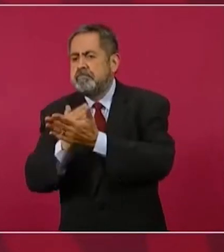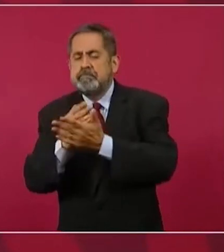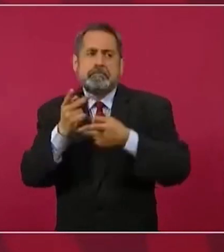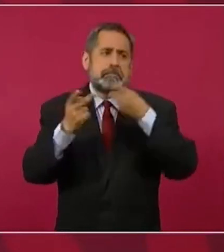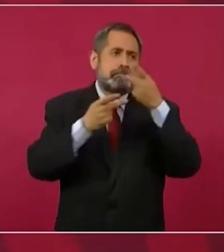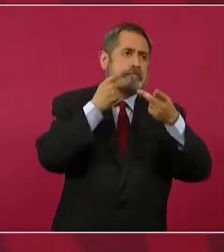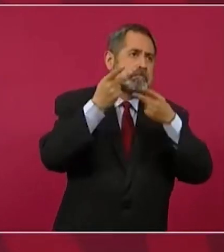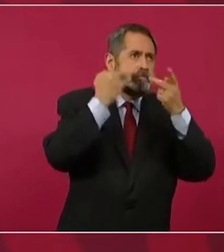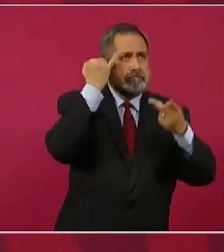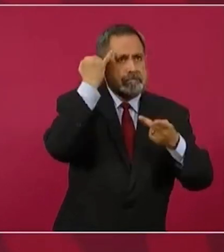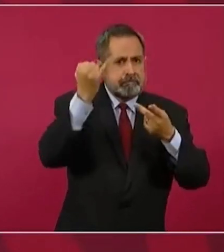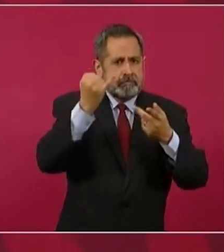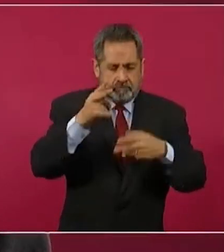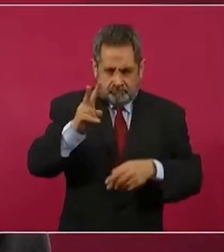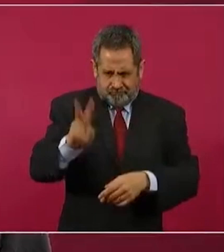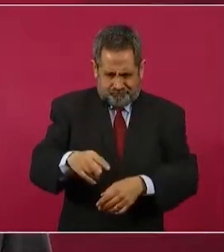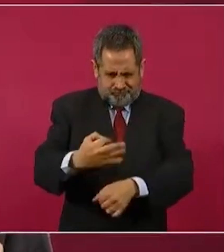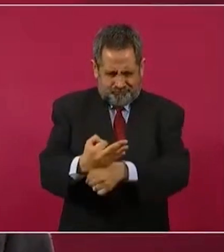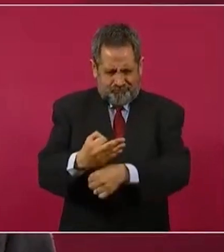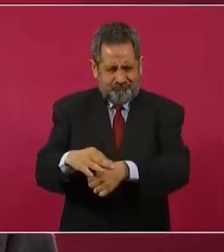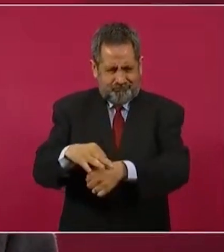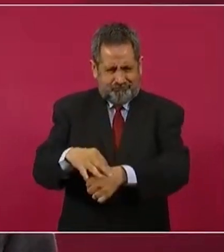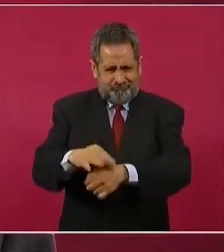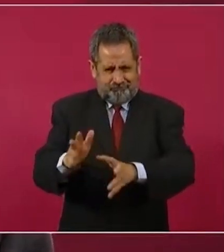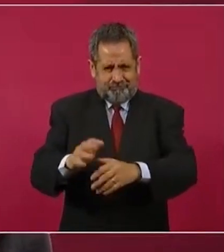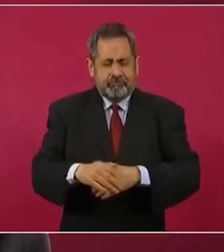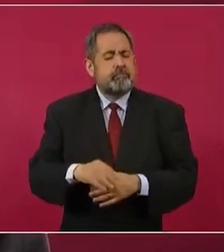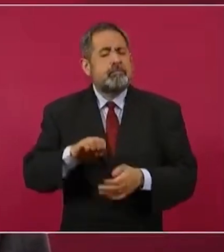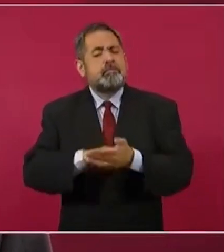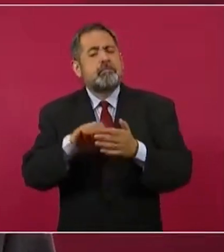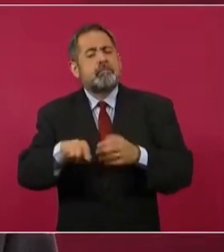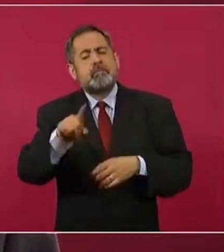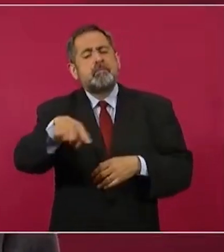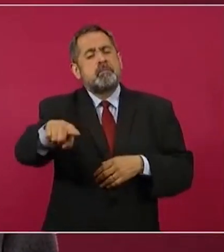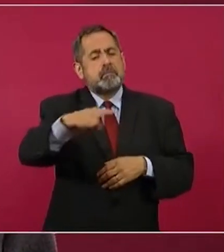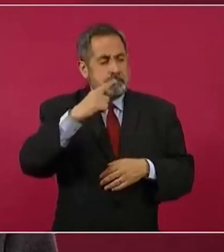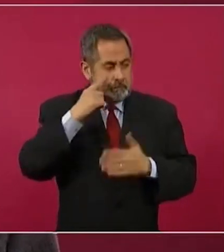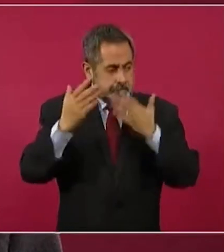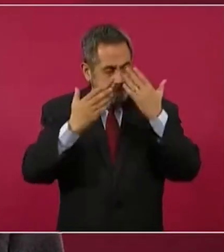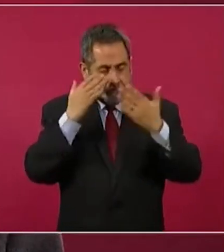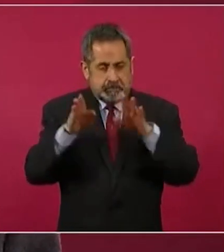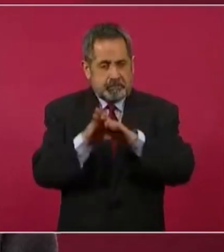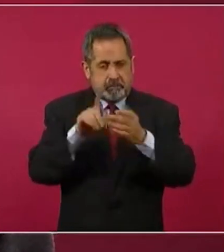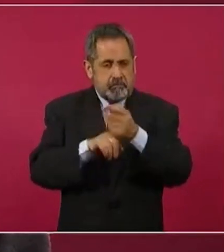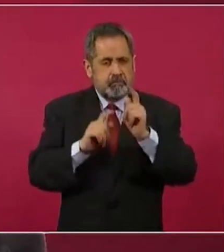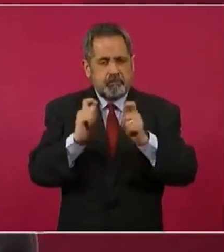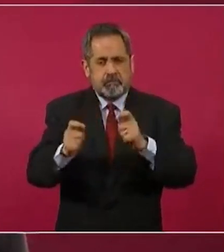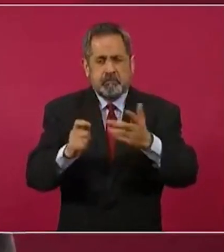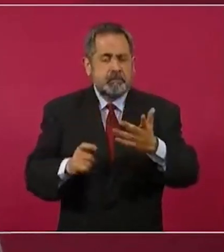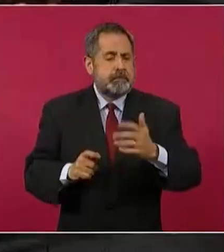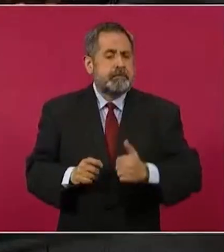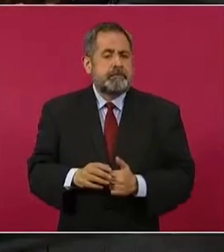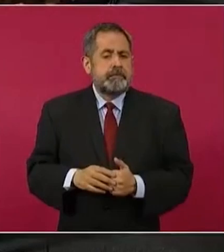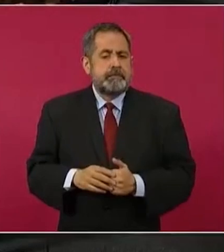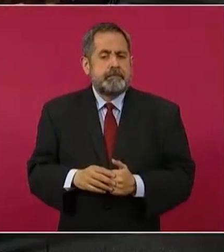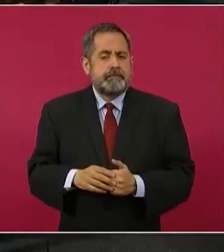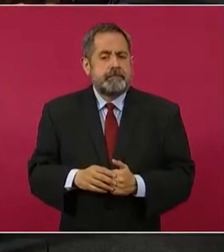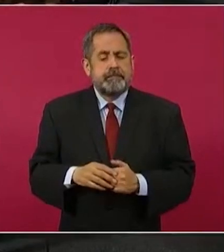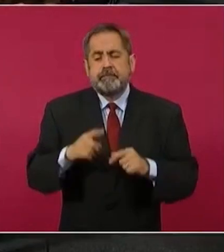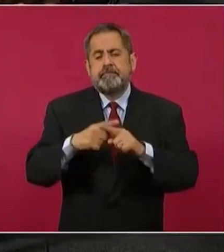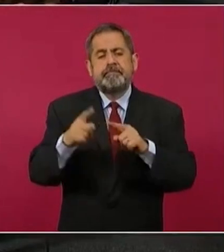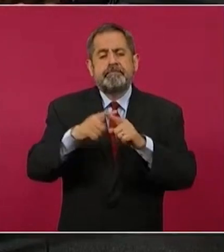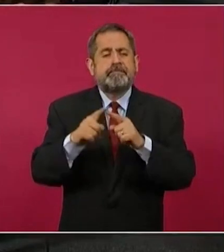Hagan una revisión de los